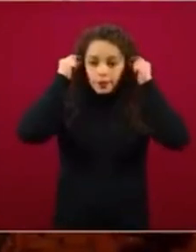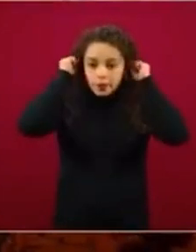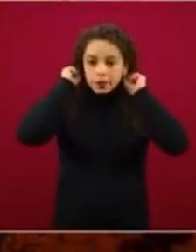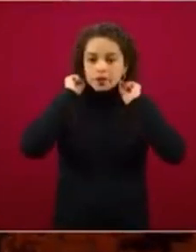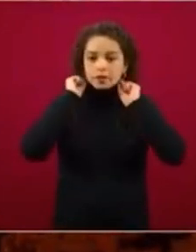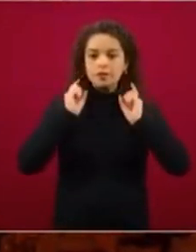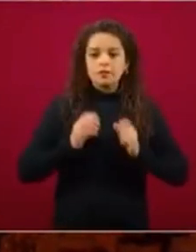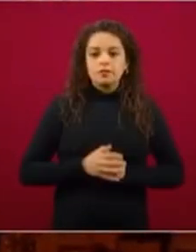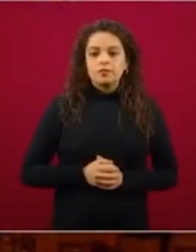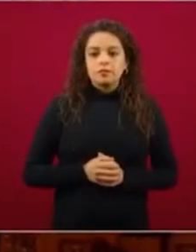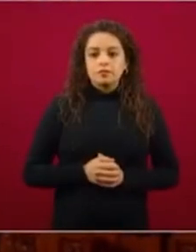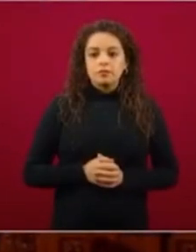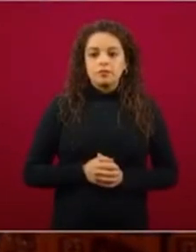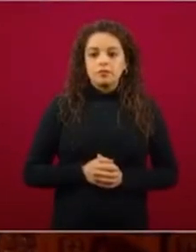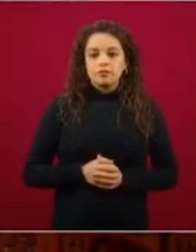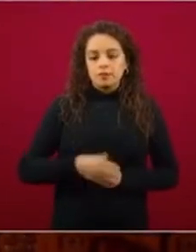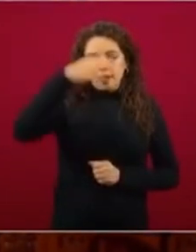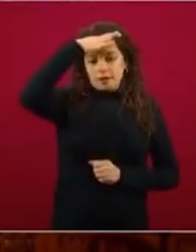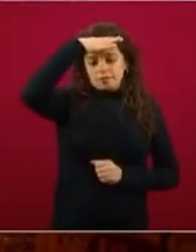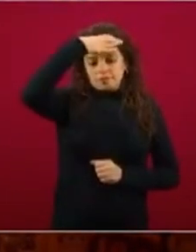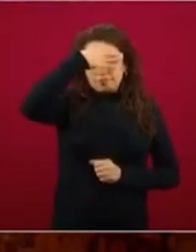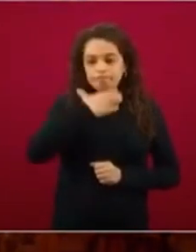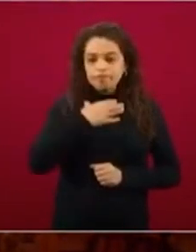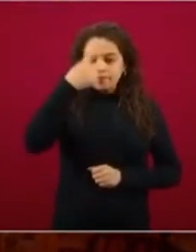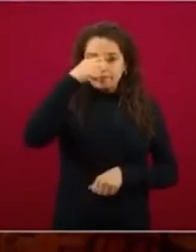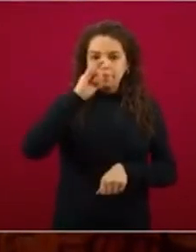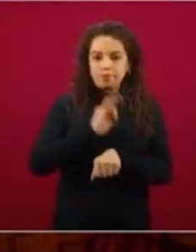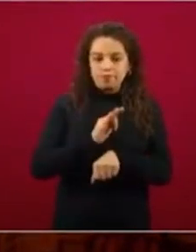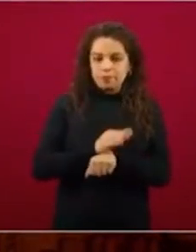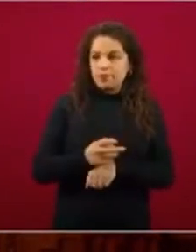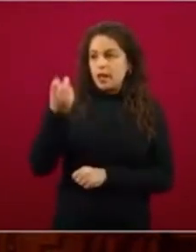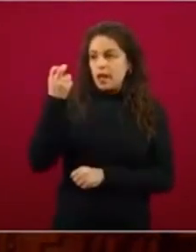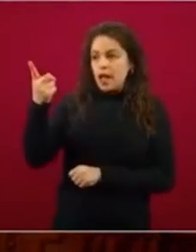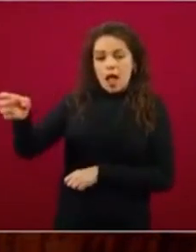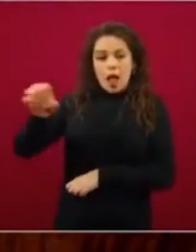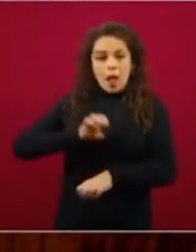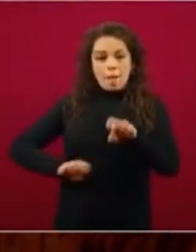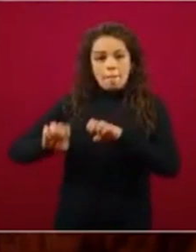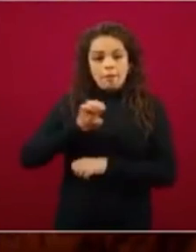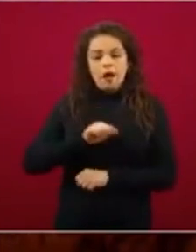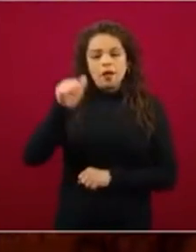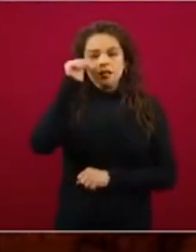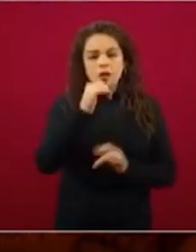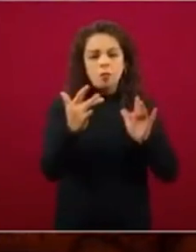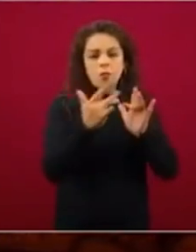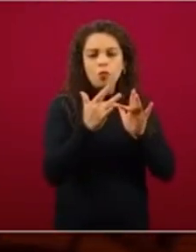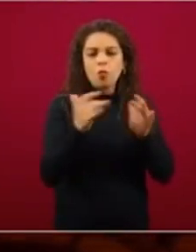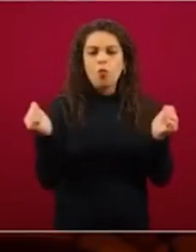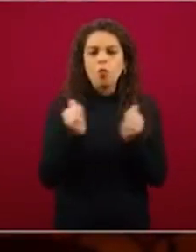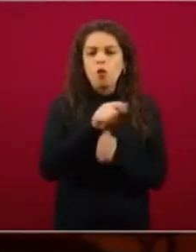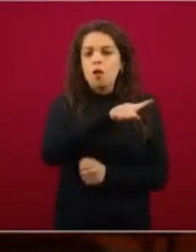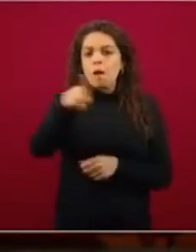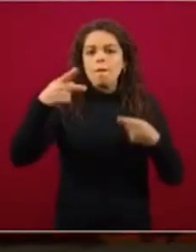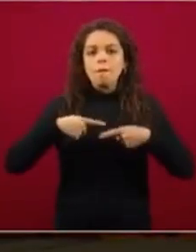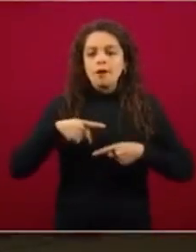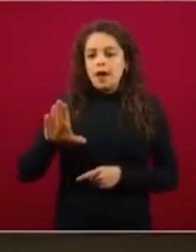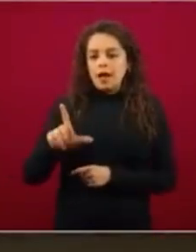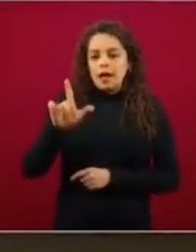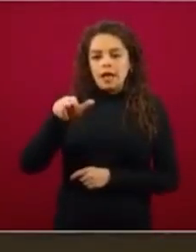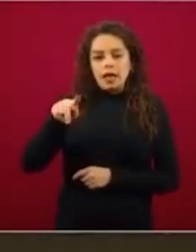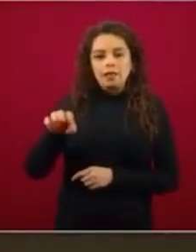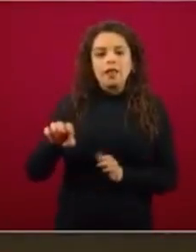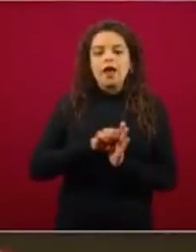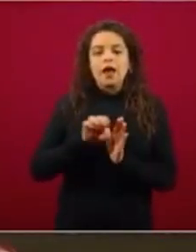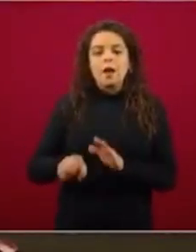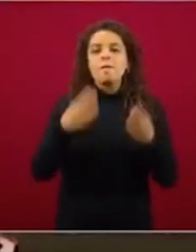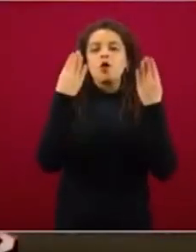empresas que tienen relación con clientes, por ejemplo, un banco. Afortunadamente, en muchos de los bancos existe una